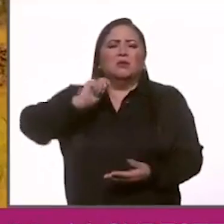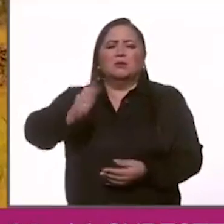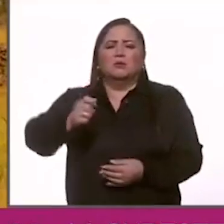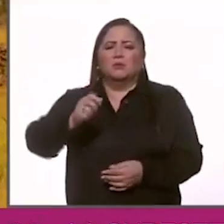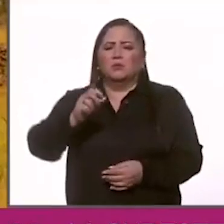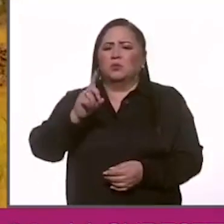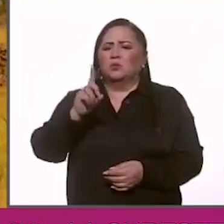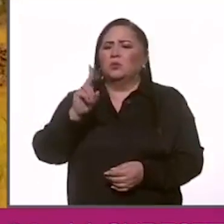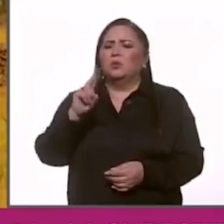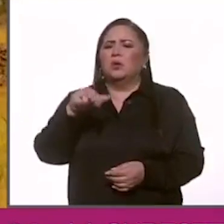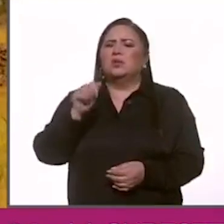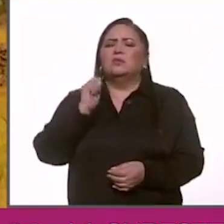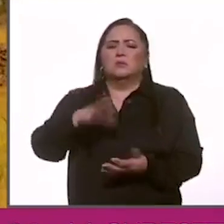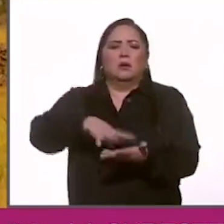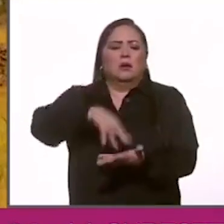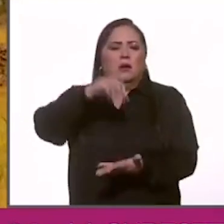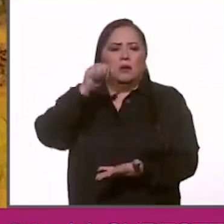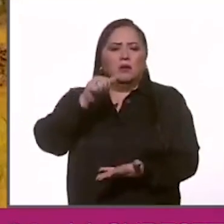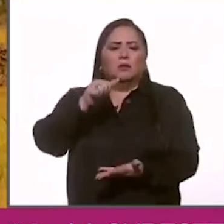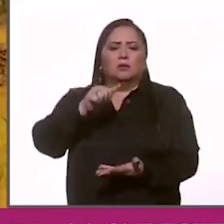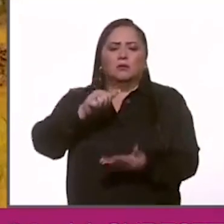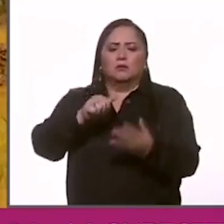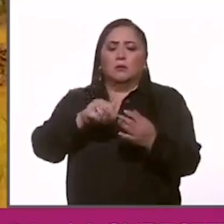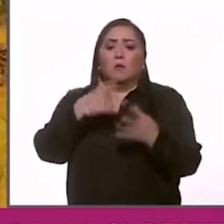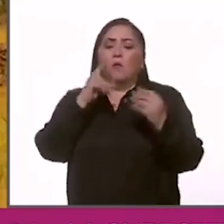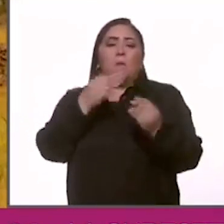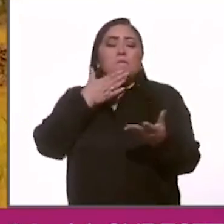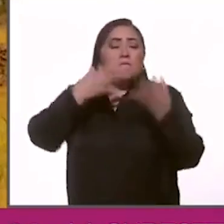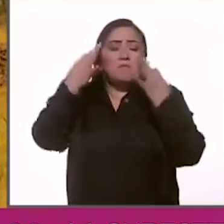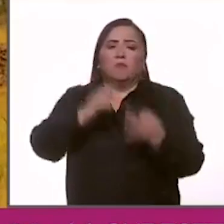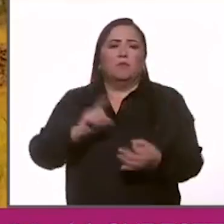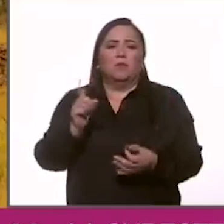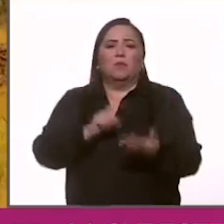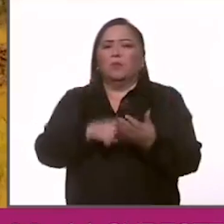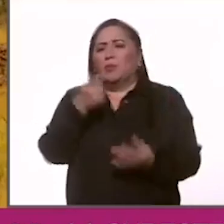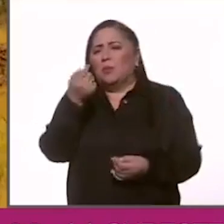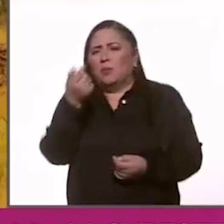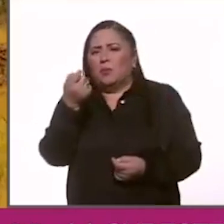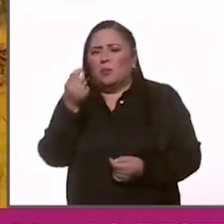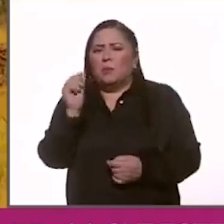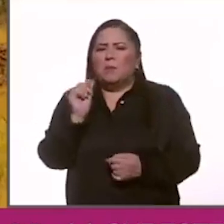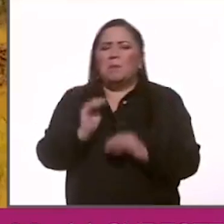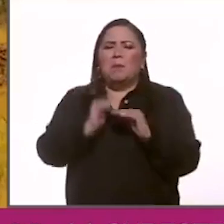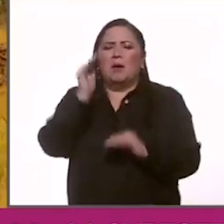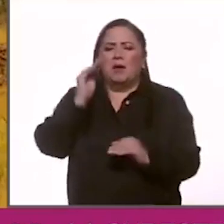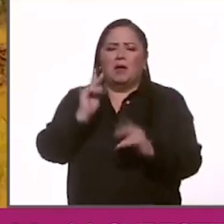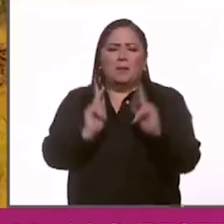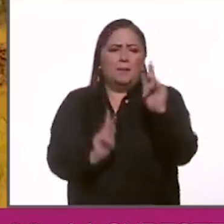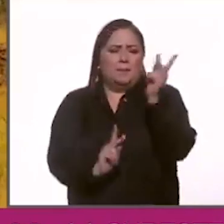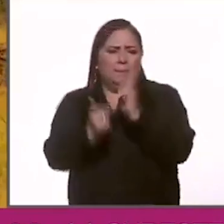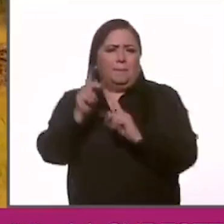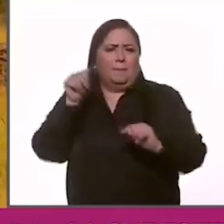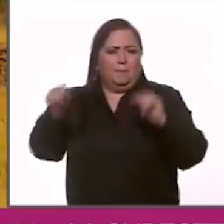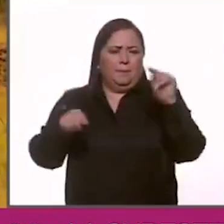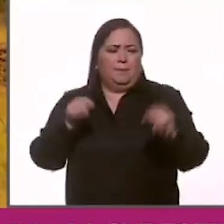dunas, dunas de arena semiestabilizadas, con un poquito más, un poco más de vegetación.